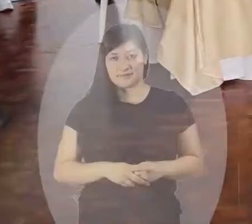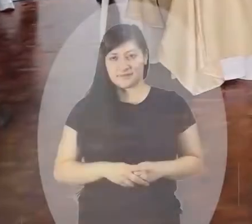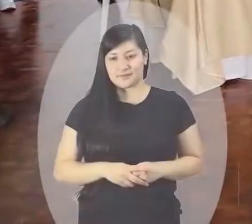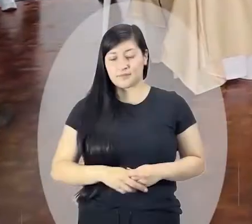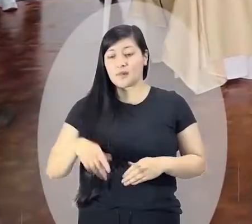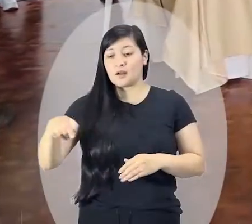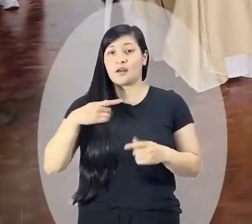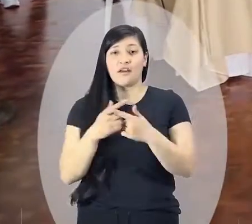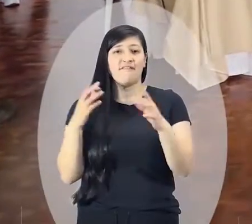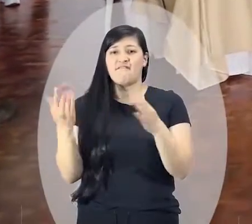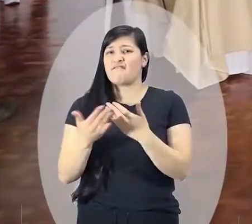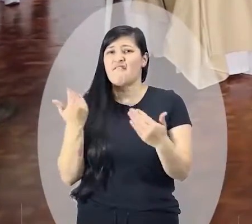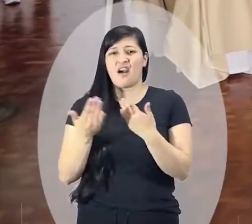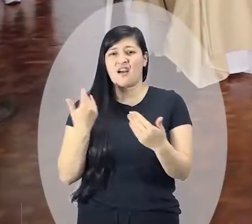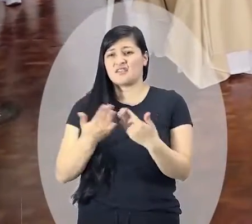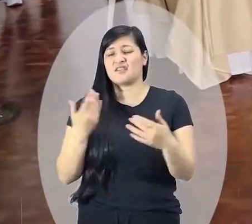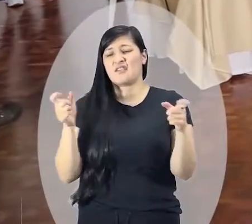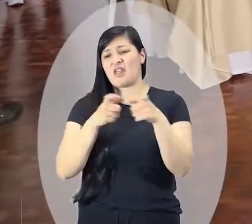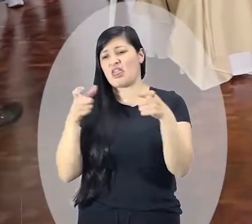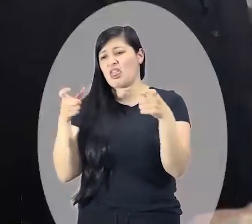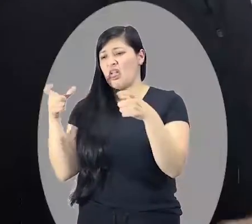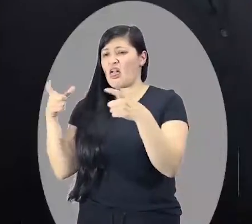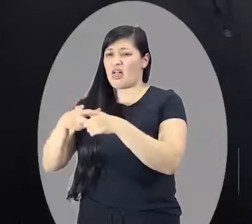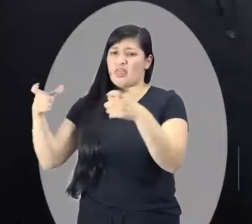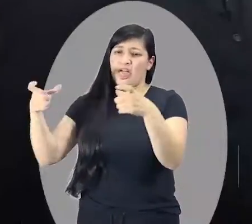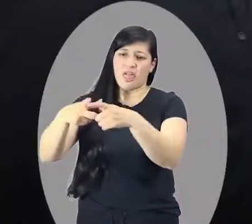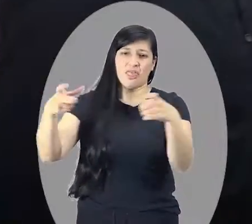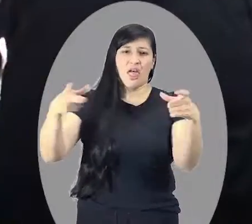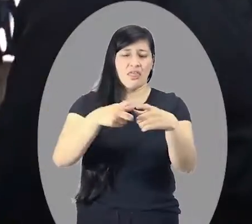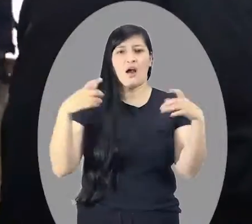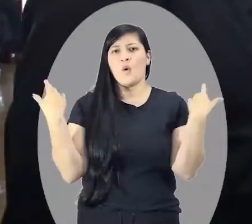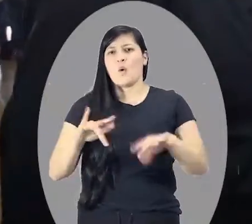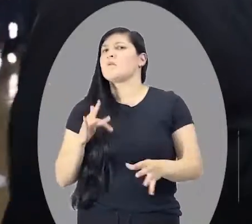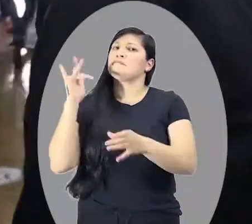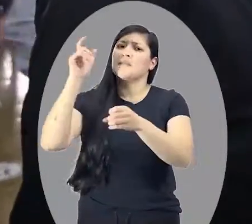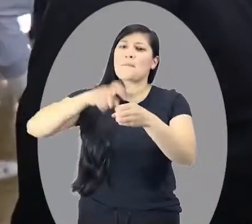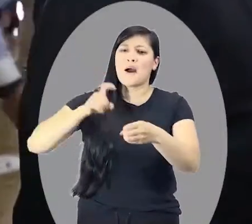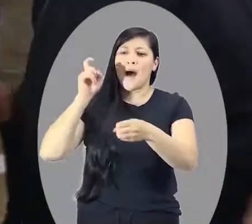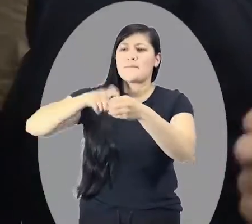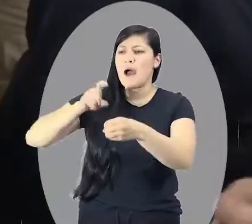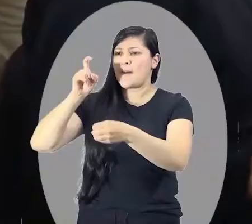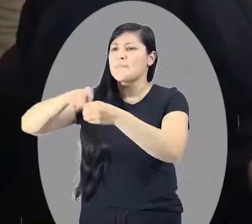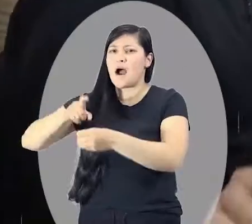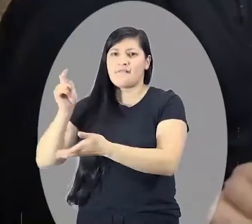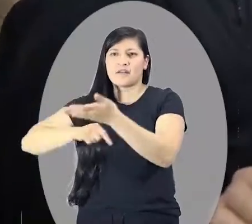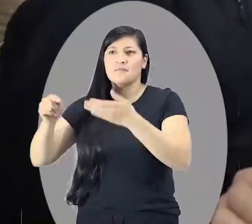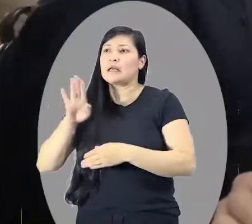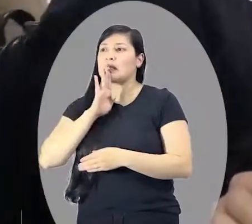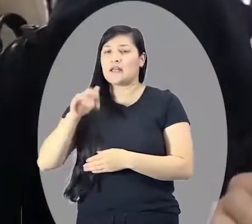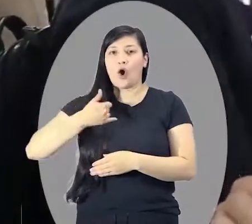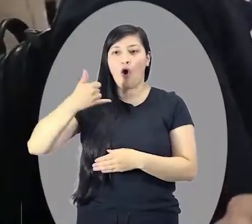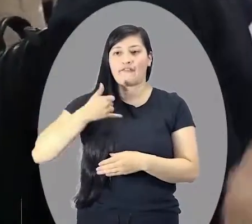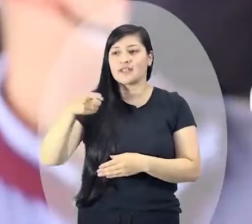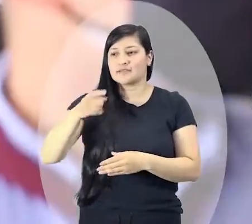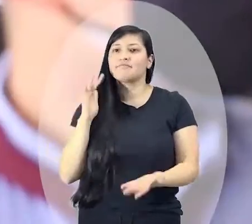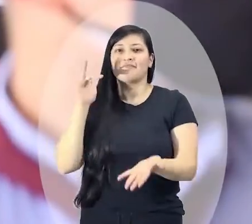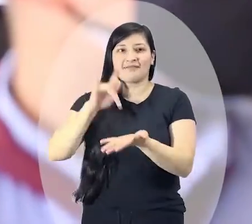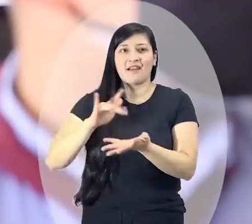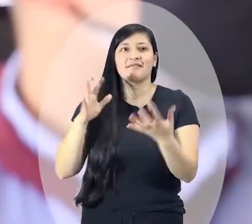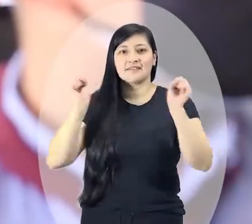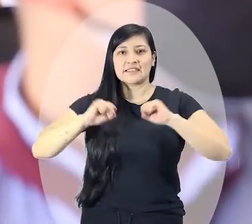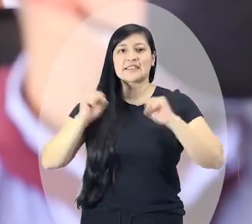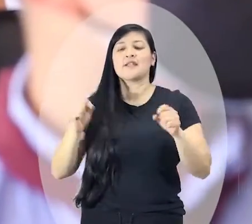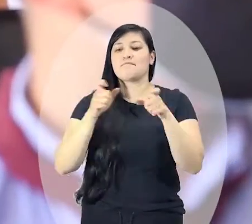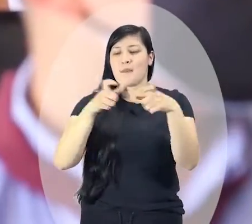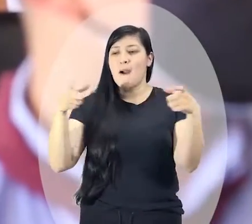El simple hecho de la gran cantidad de grupos de firmas que se inscribieron es un buen presagio. Los jóvenes quieren participar. El estallido